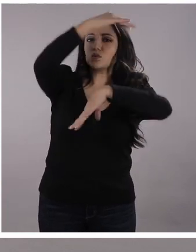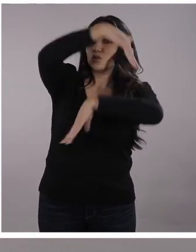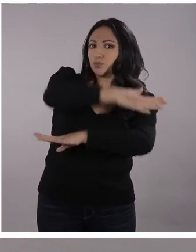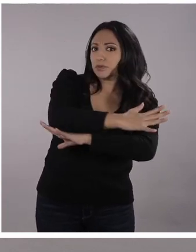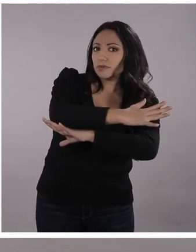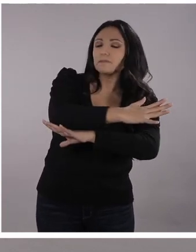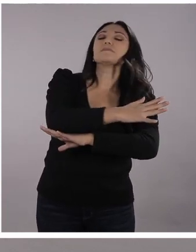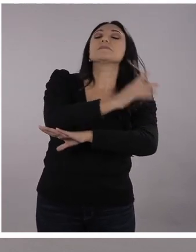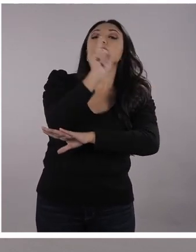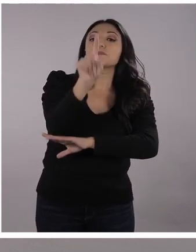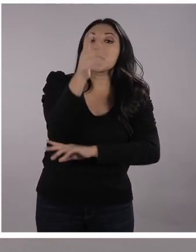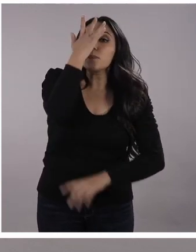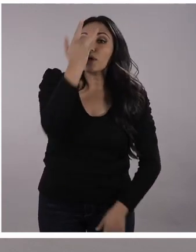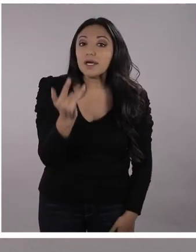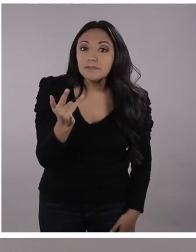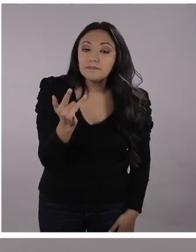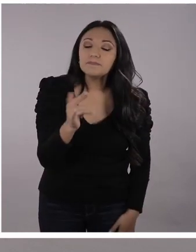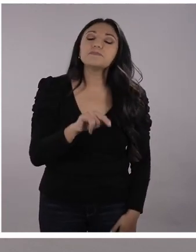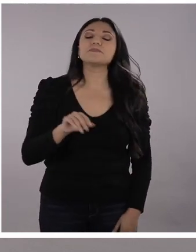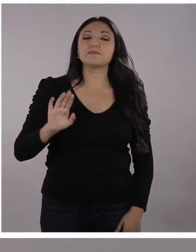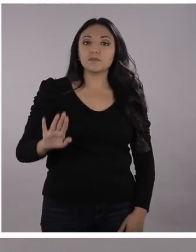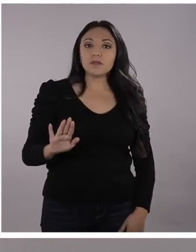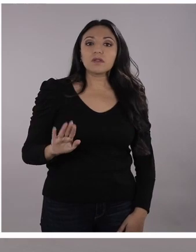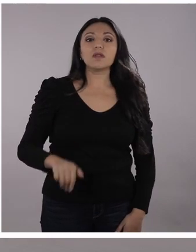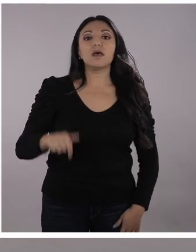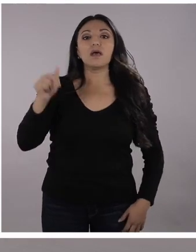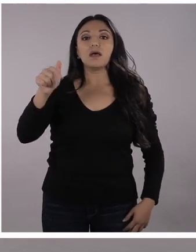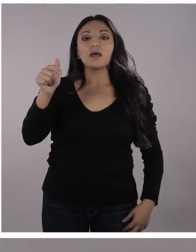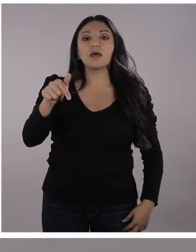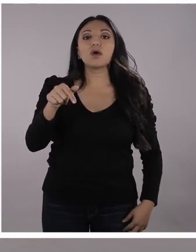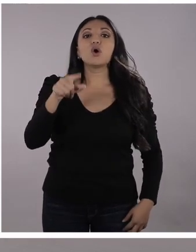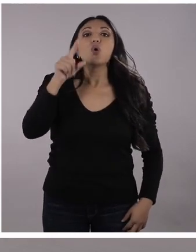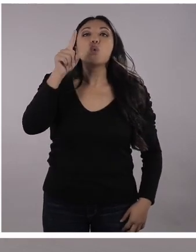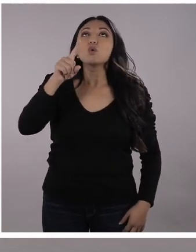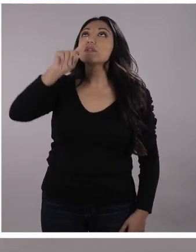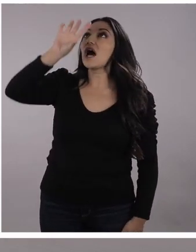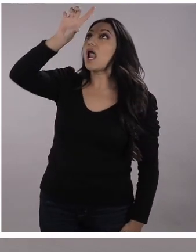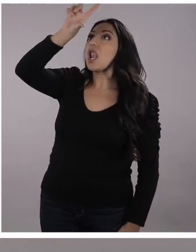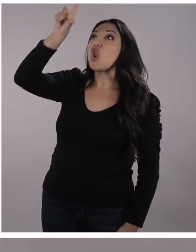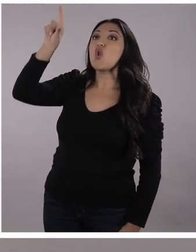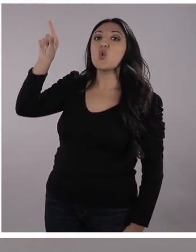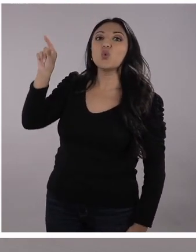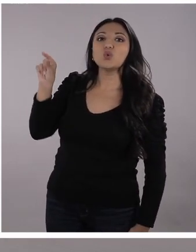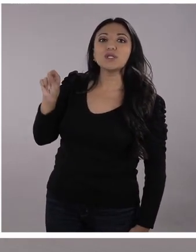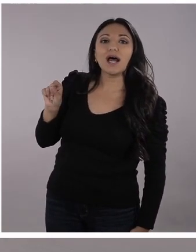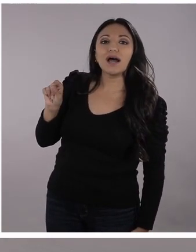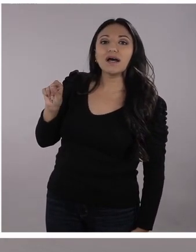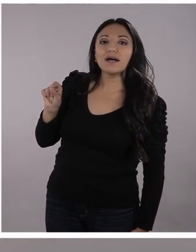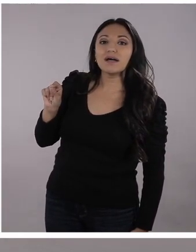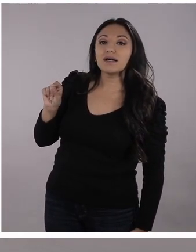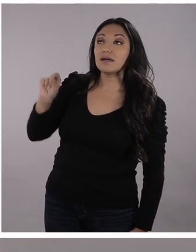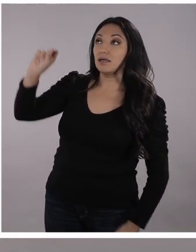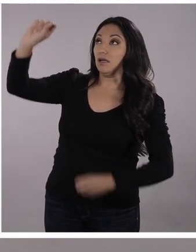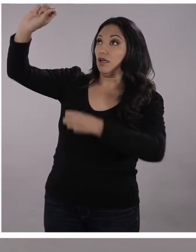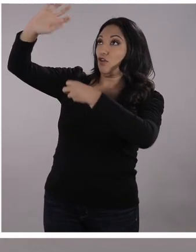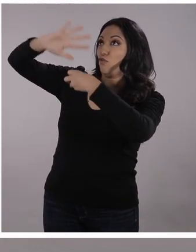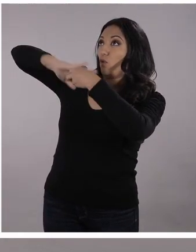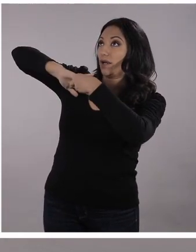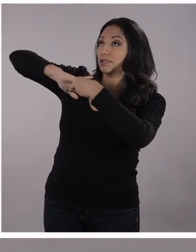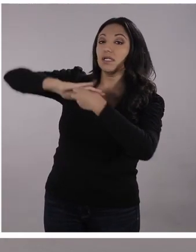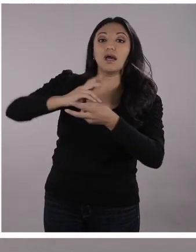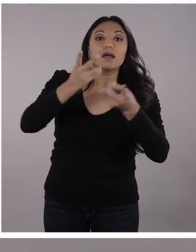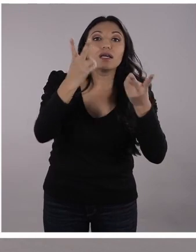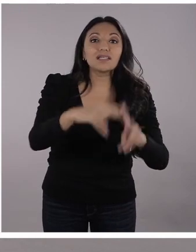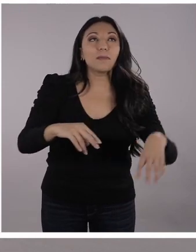sincronizadas, ¿sabe cuál es? Que existe una hermosa luna. También existe un hermoso sol, ¿verdad?